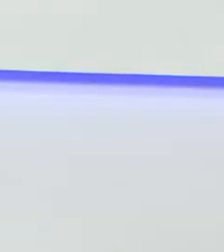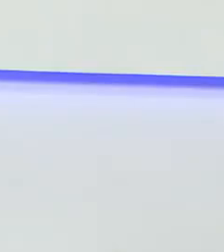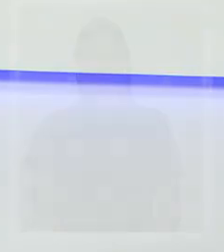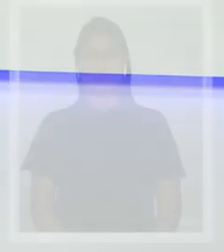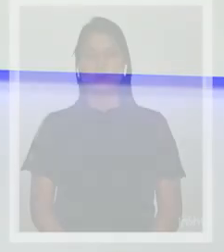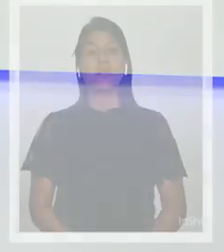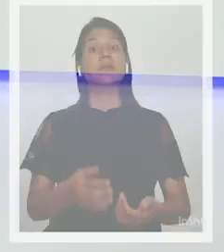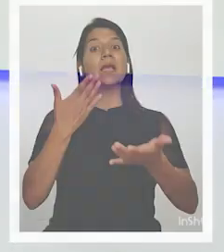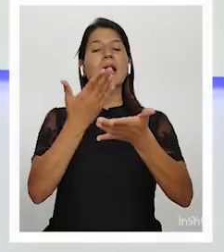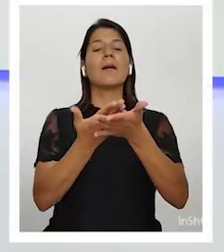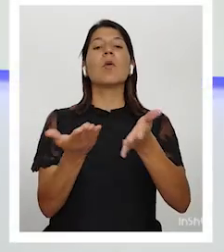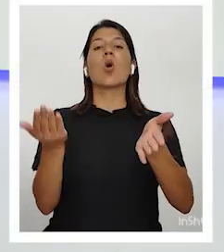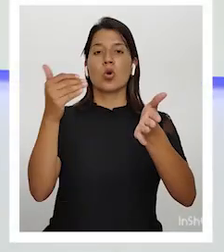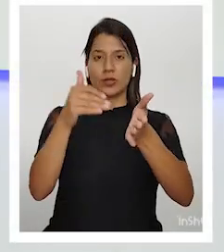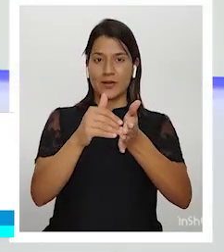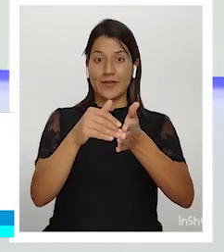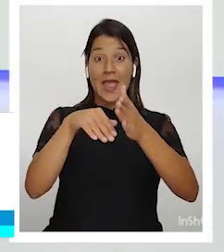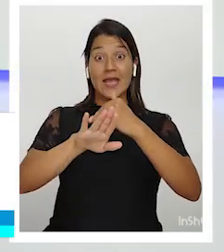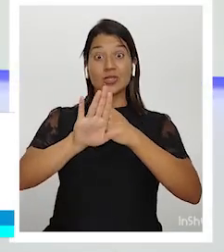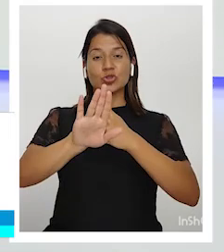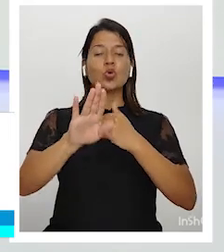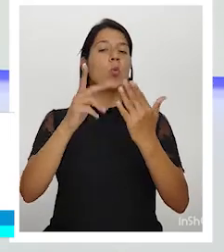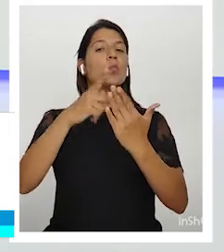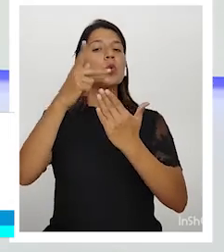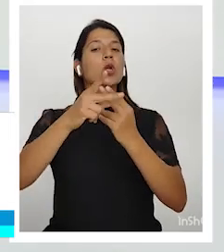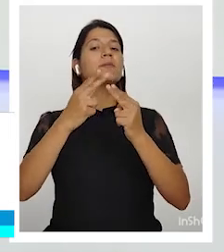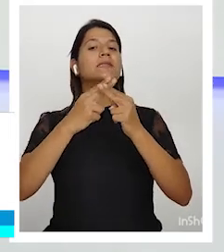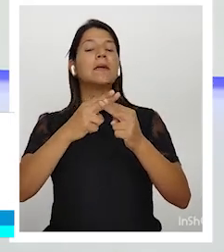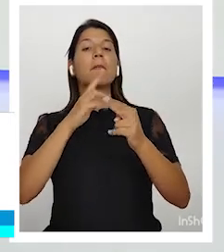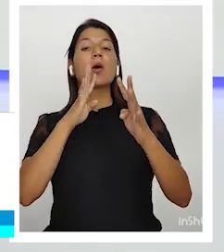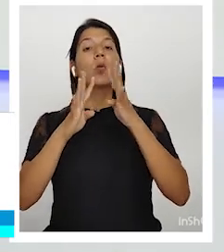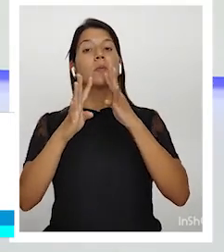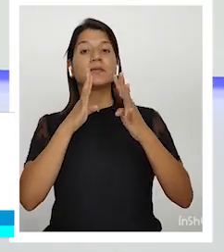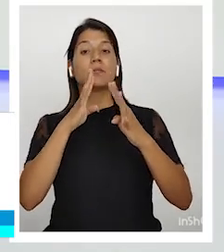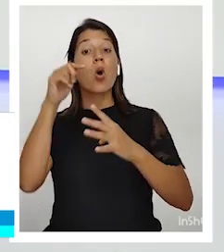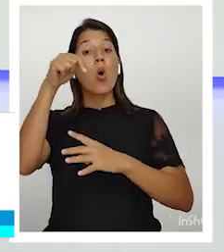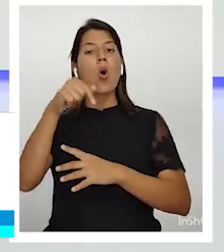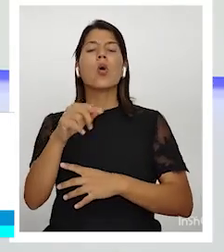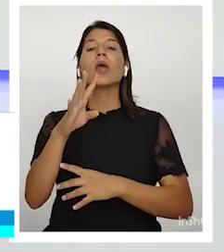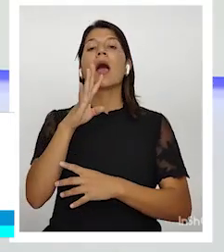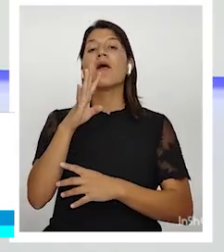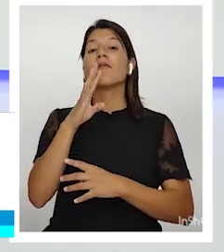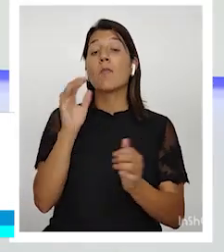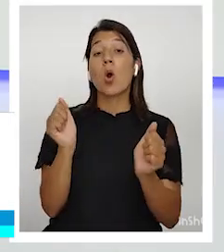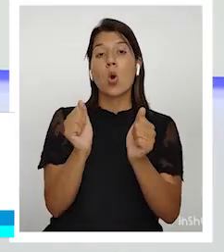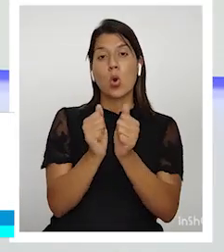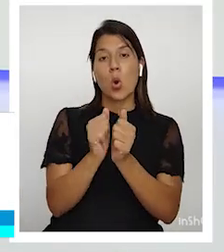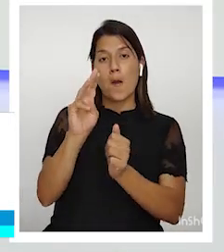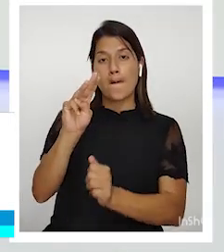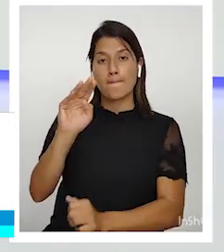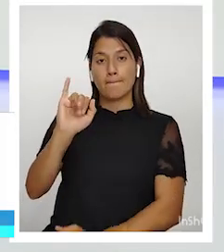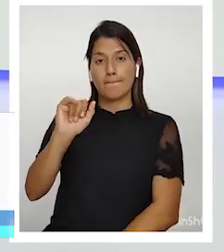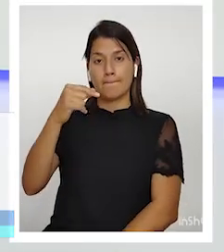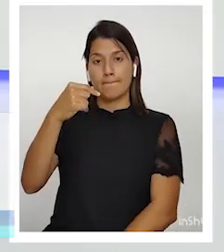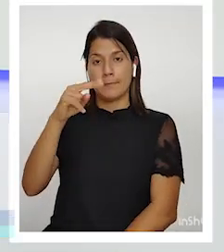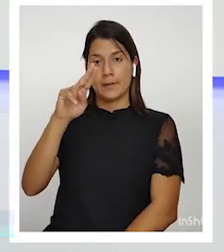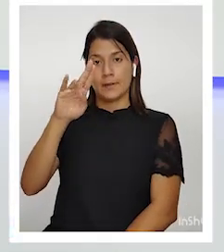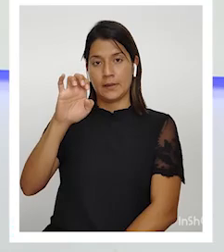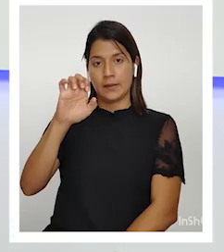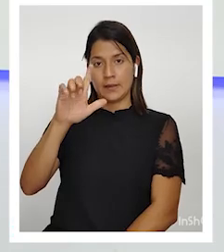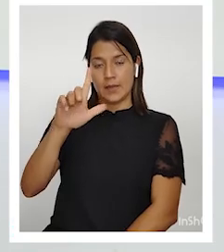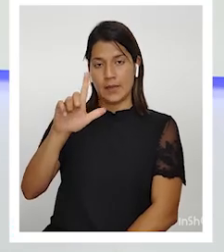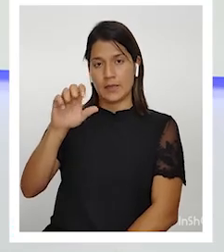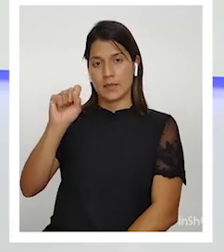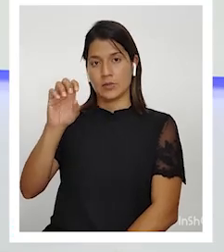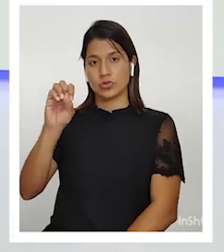Estamos de vuelta en su espacio Conversamos. Hoy platicamos con don Miguel Sobrado acerca